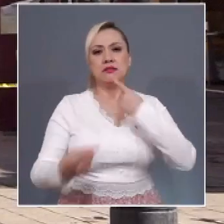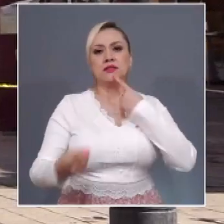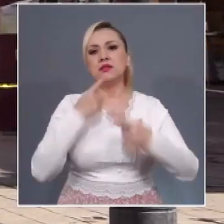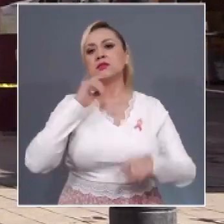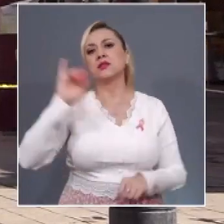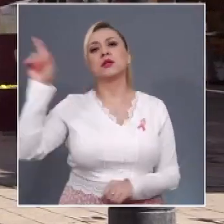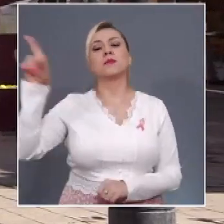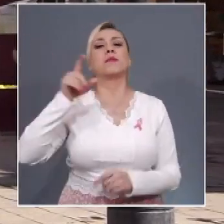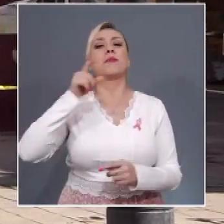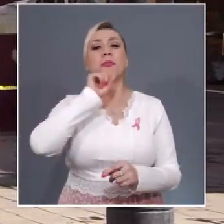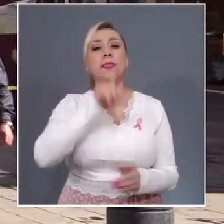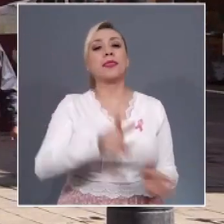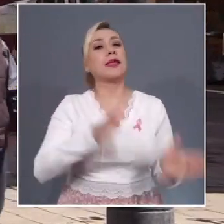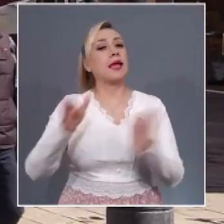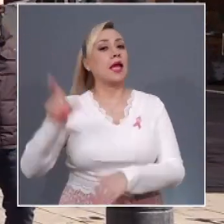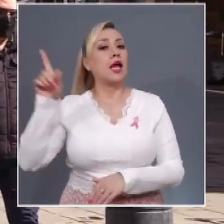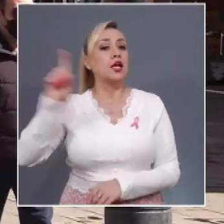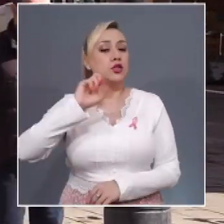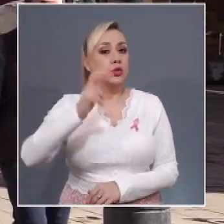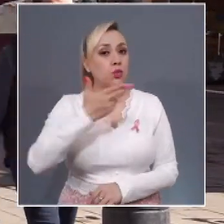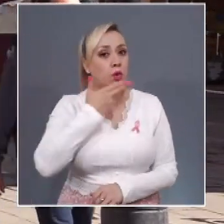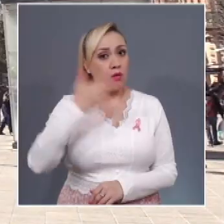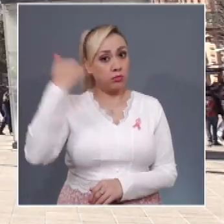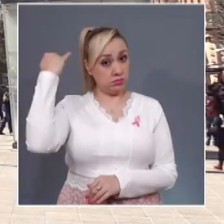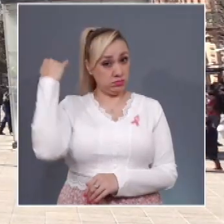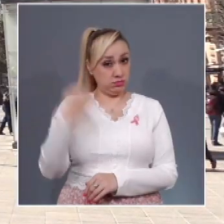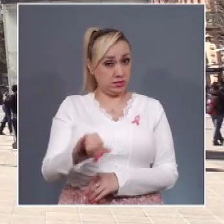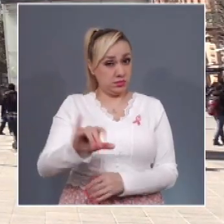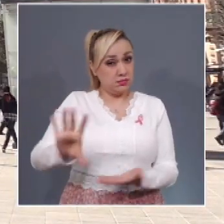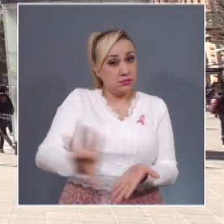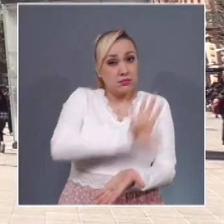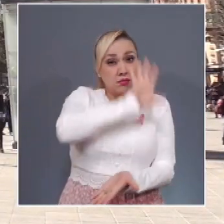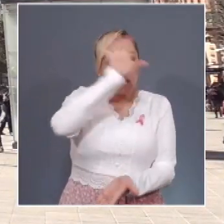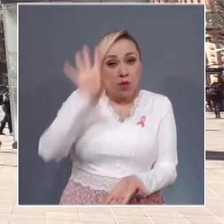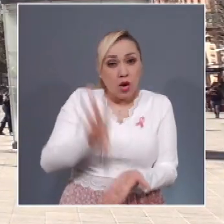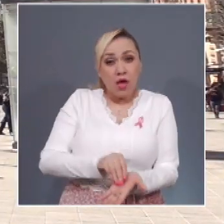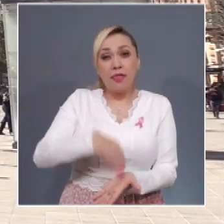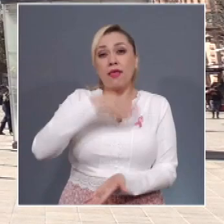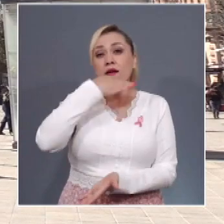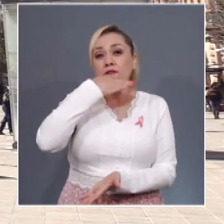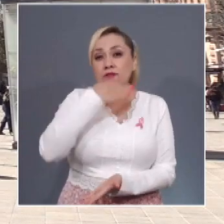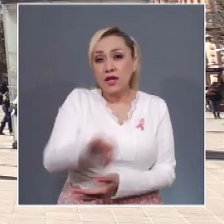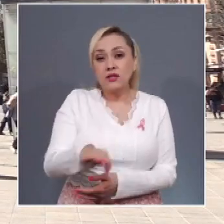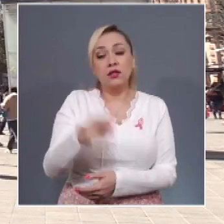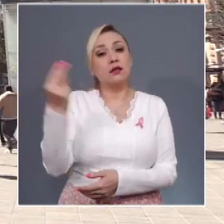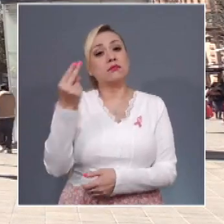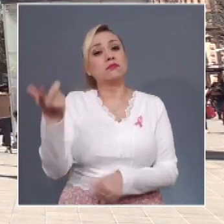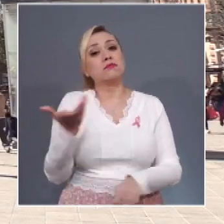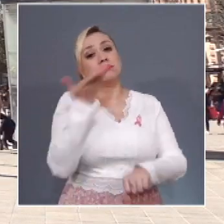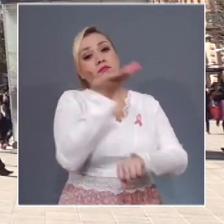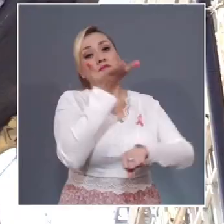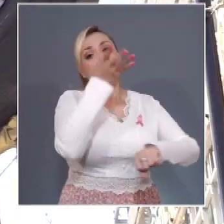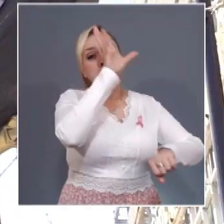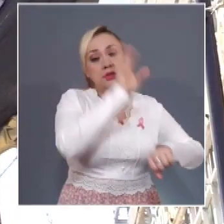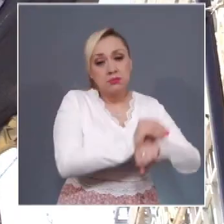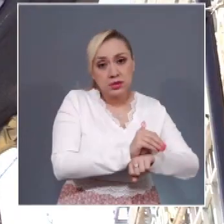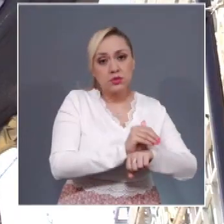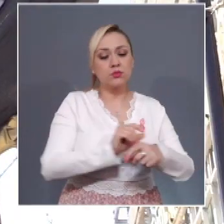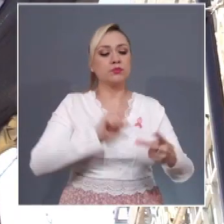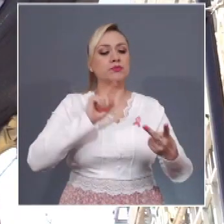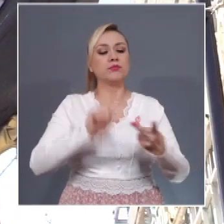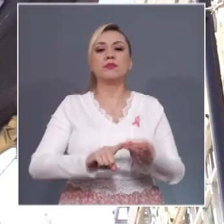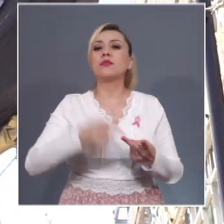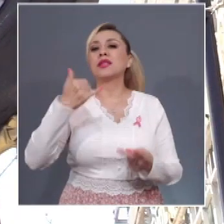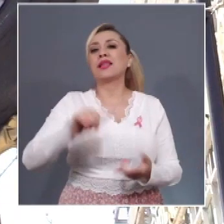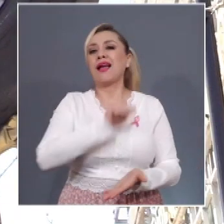que grababan la realización de eventos sociales y el registro extemporáneo de nacimiento. Además, invalidó las